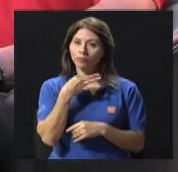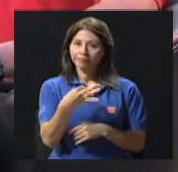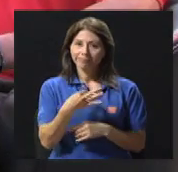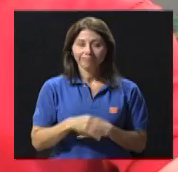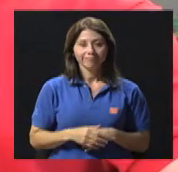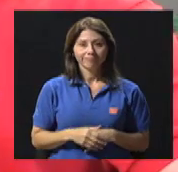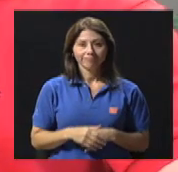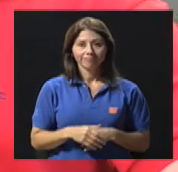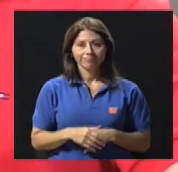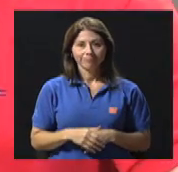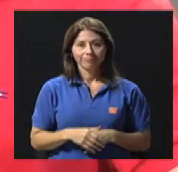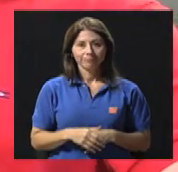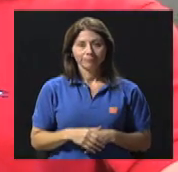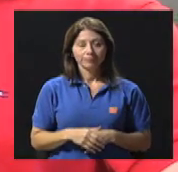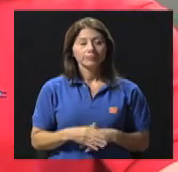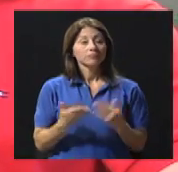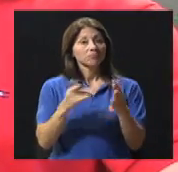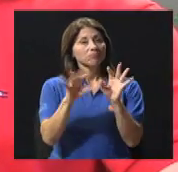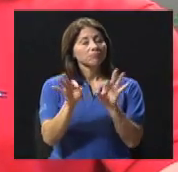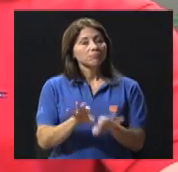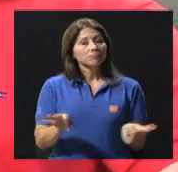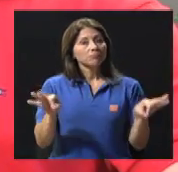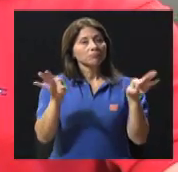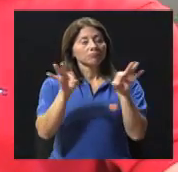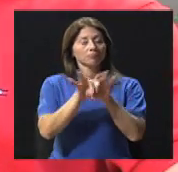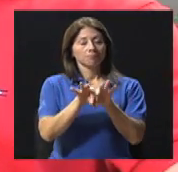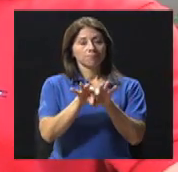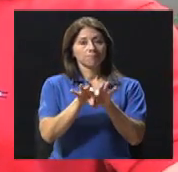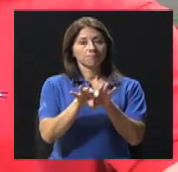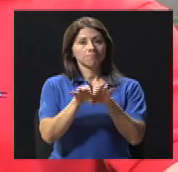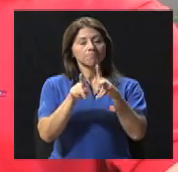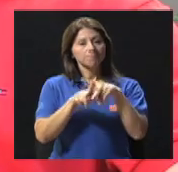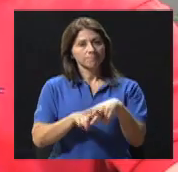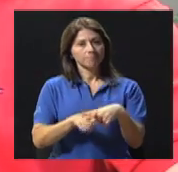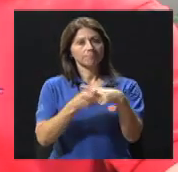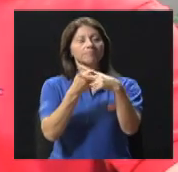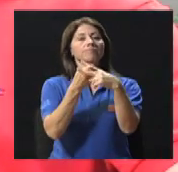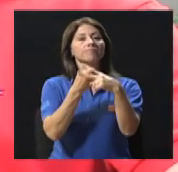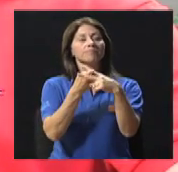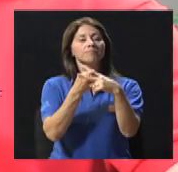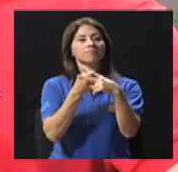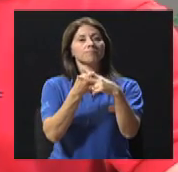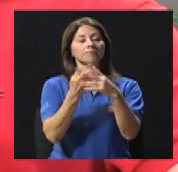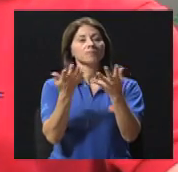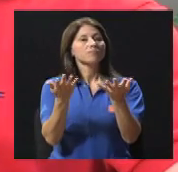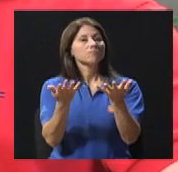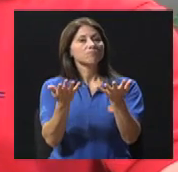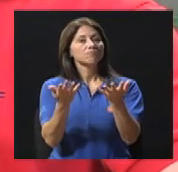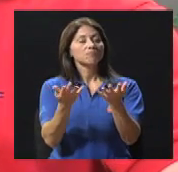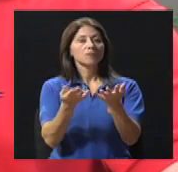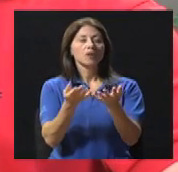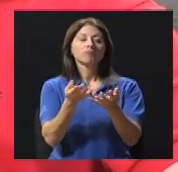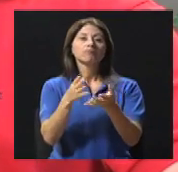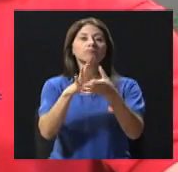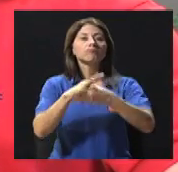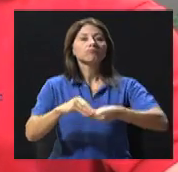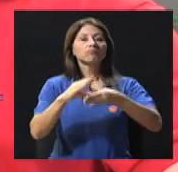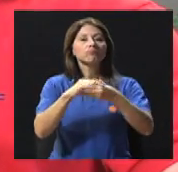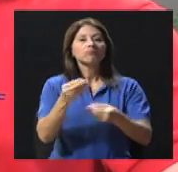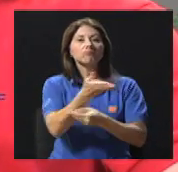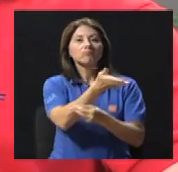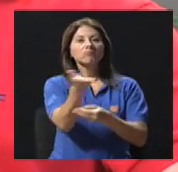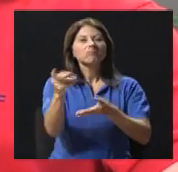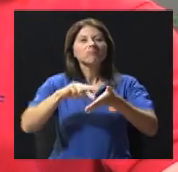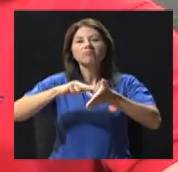gusto. Tal vez sería importante doña Rosa, para iniciar, contarles a nuestros televidentes en qué